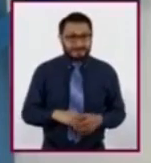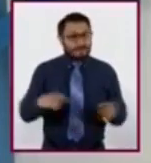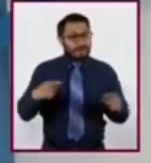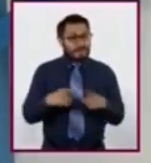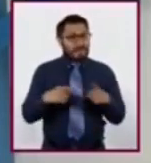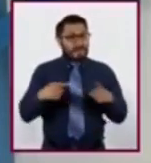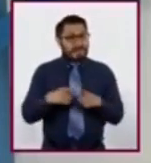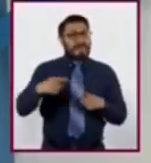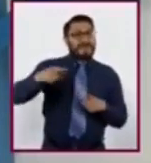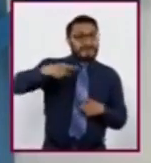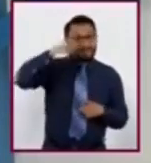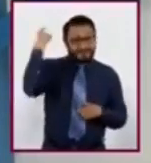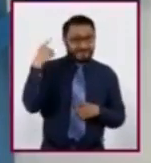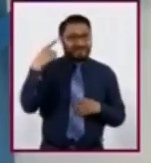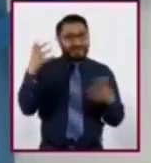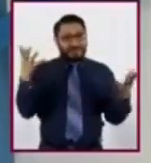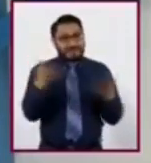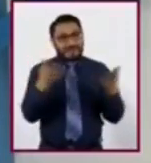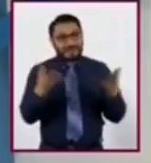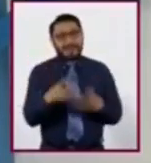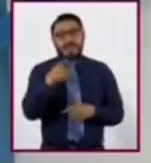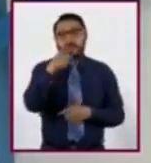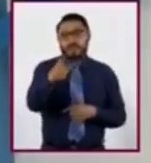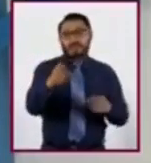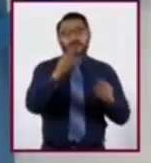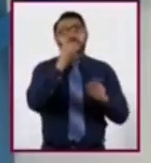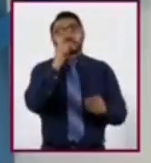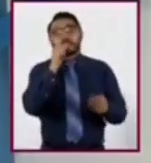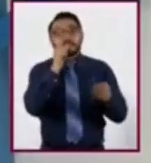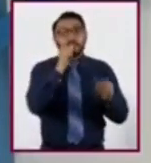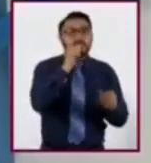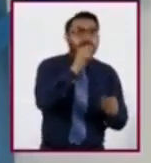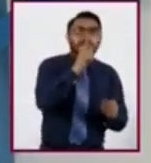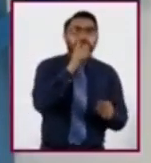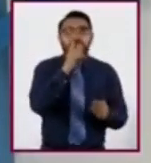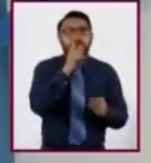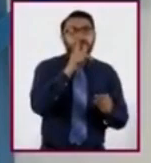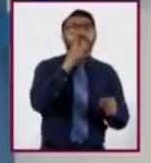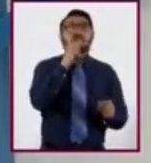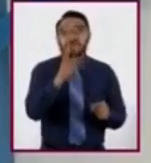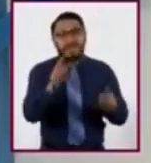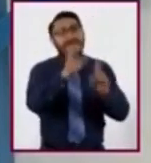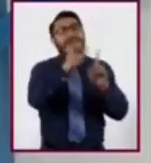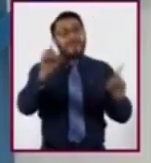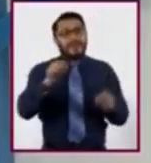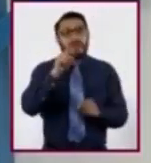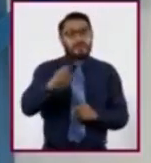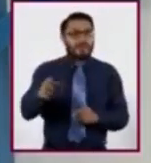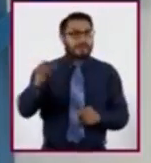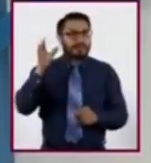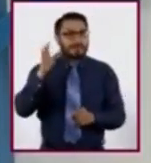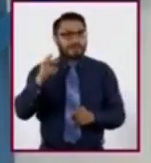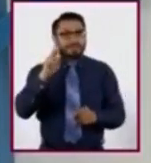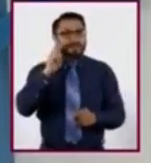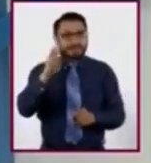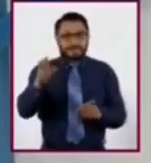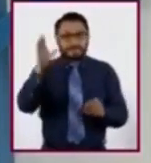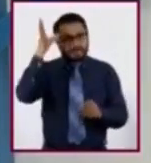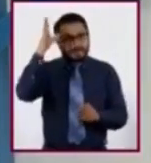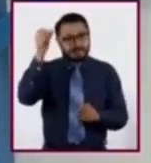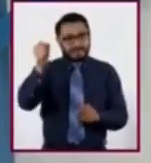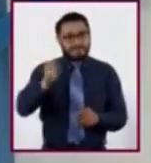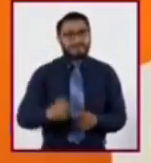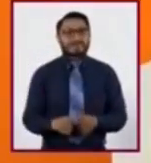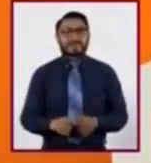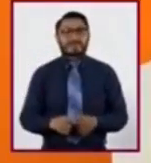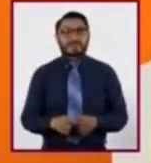más fácil, mientras ustedes ordenan las palabras, podrán escuchar la definición del concepto que estamos buscando. ¿Qué